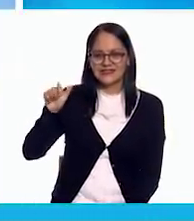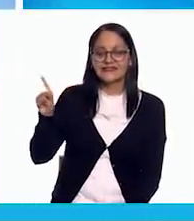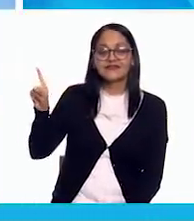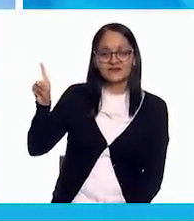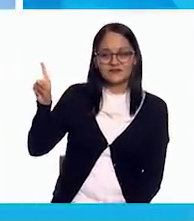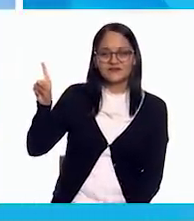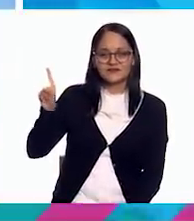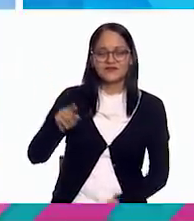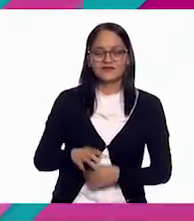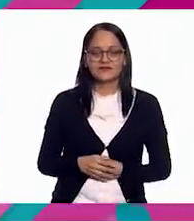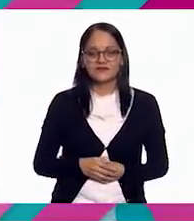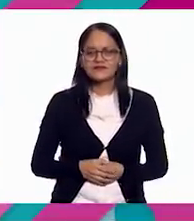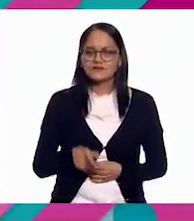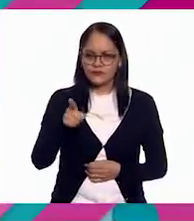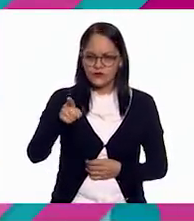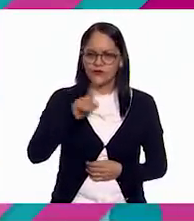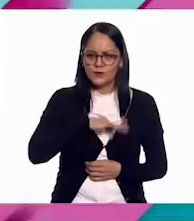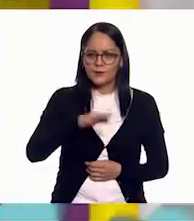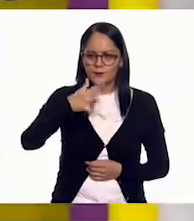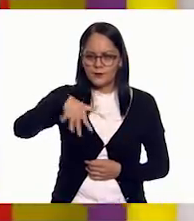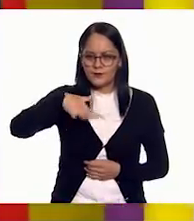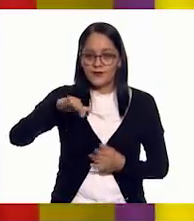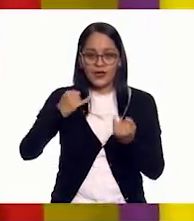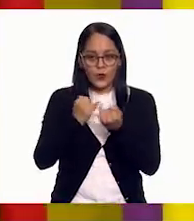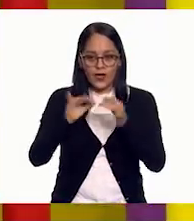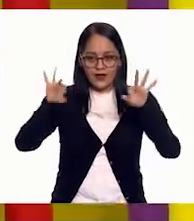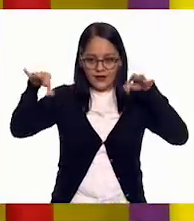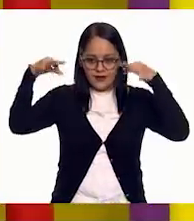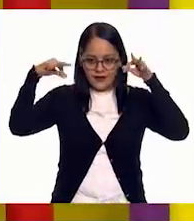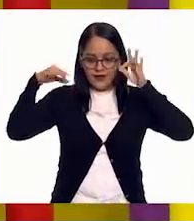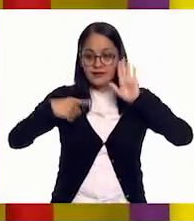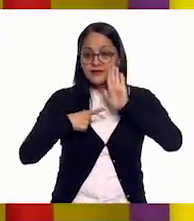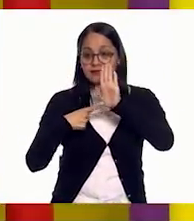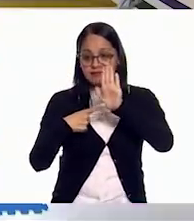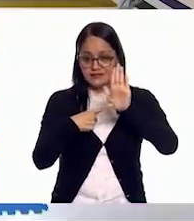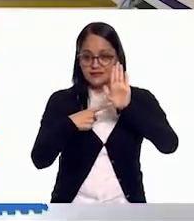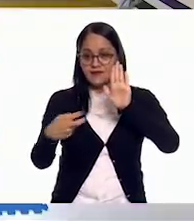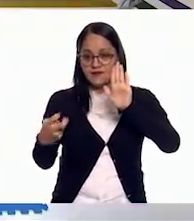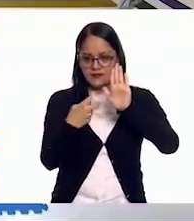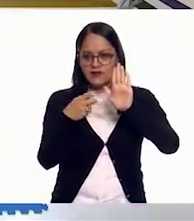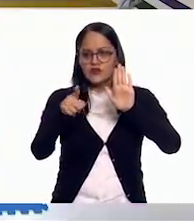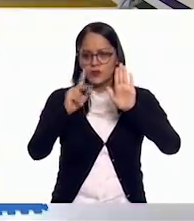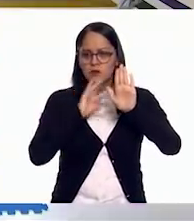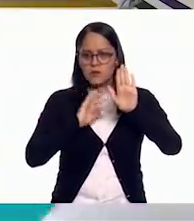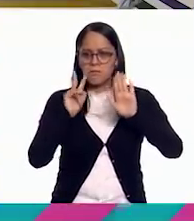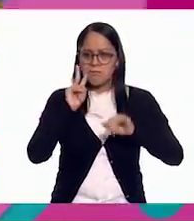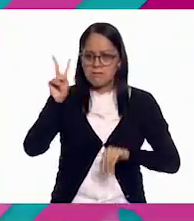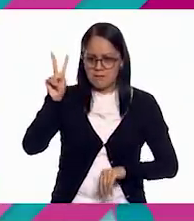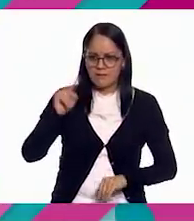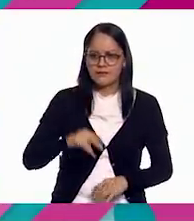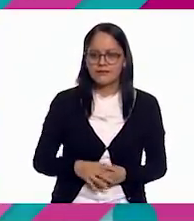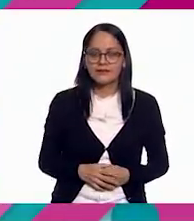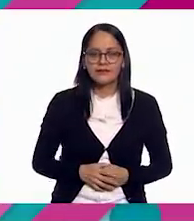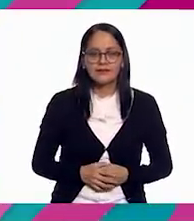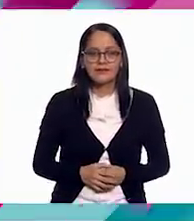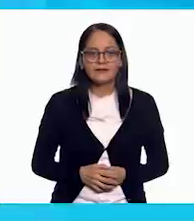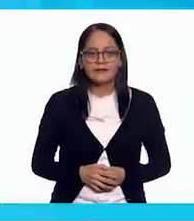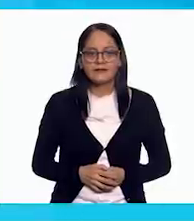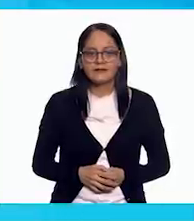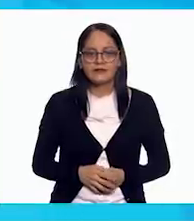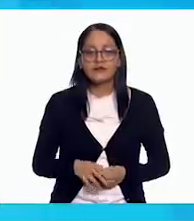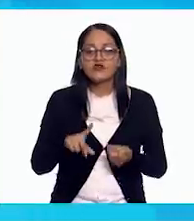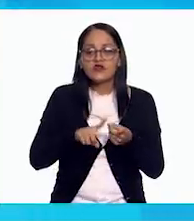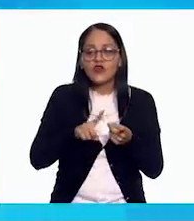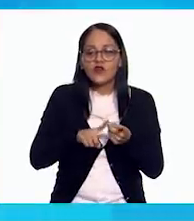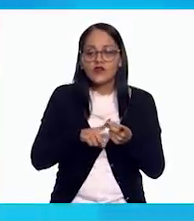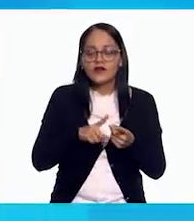Y van a buscar en estas palabras, que ahorita las van a ver en pantalla, en donde está